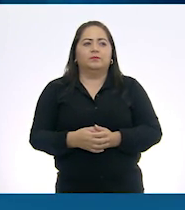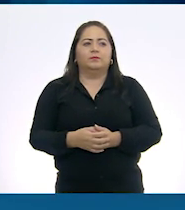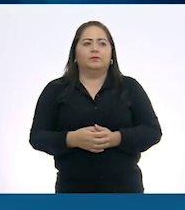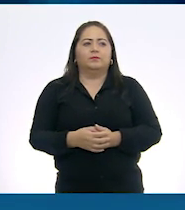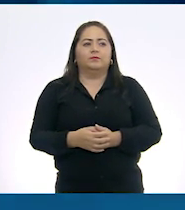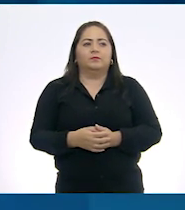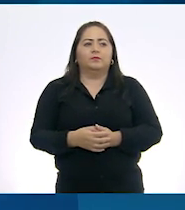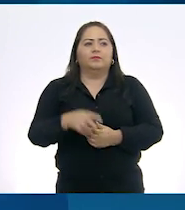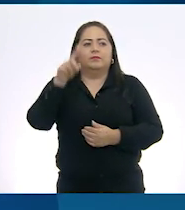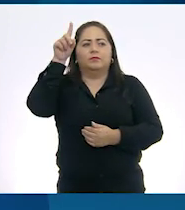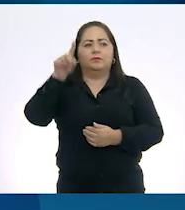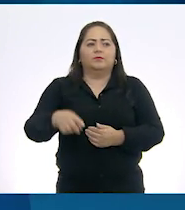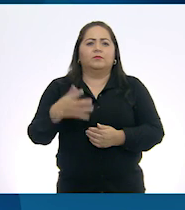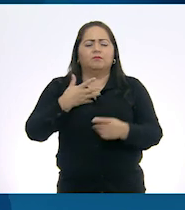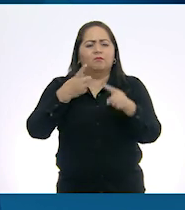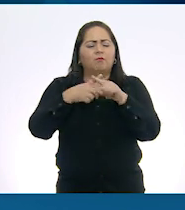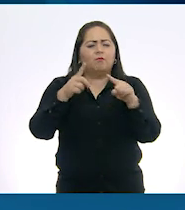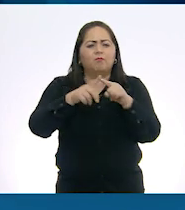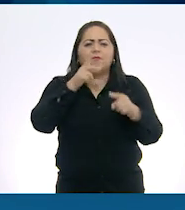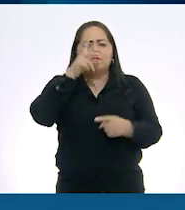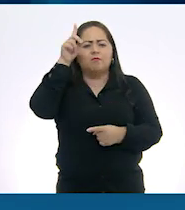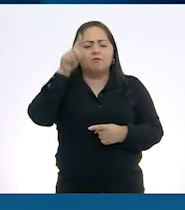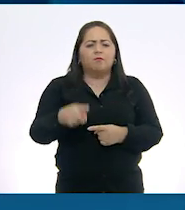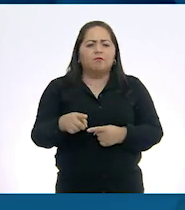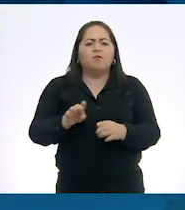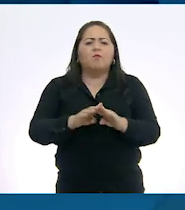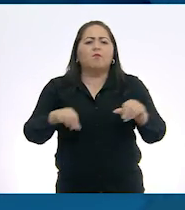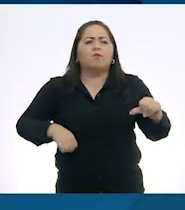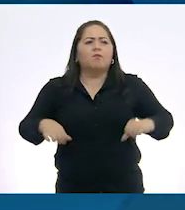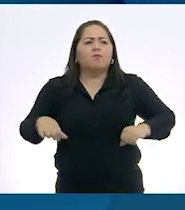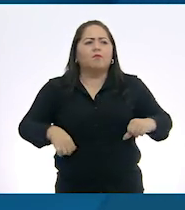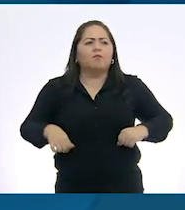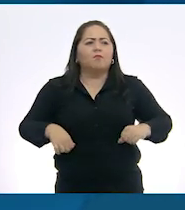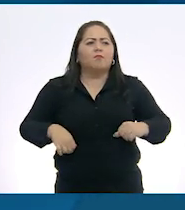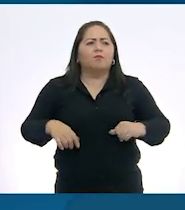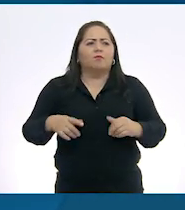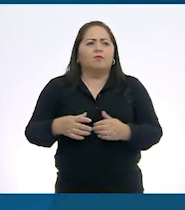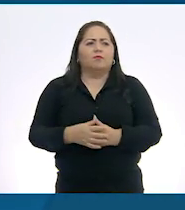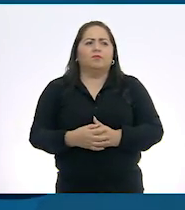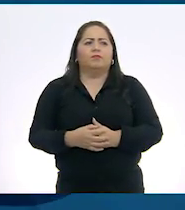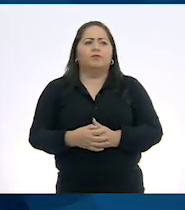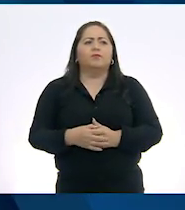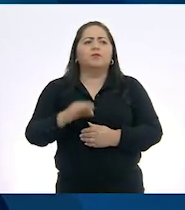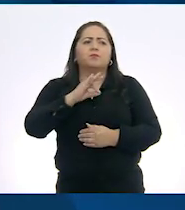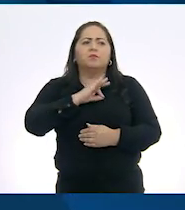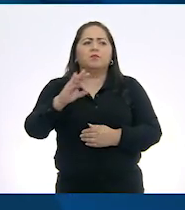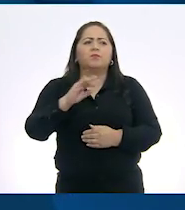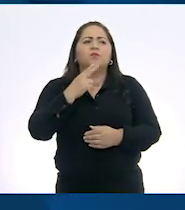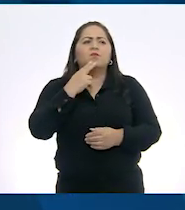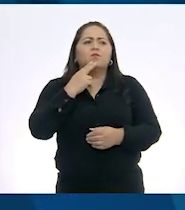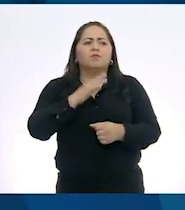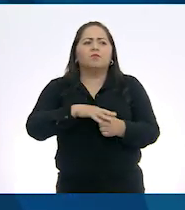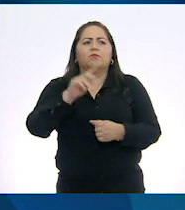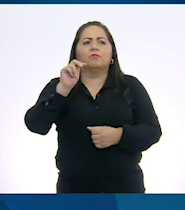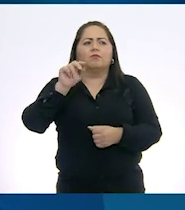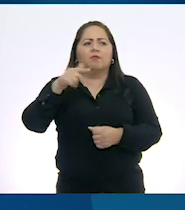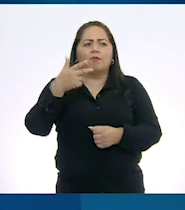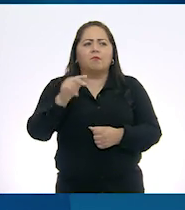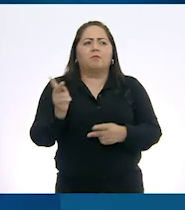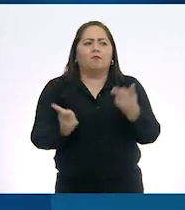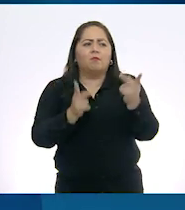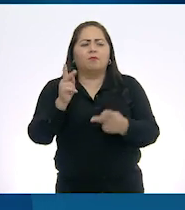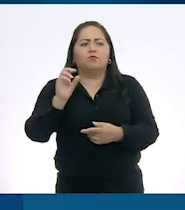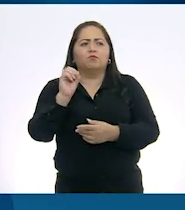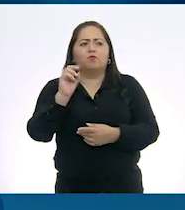Aquí nos aparecen las diferentes actividades que podemos realizar con Cuadernia. Podemos utilizar Tangrams, preguntas,